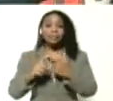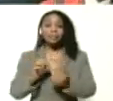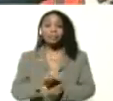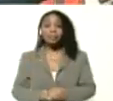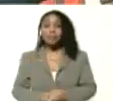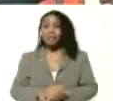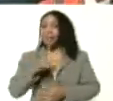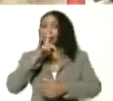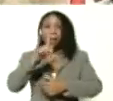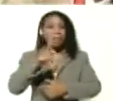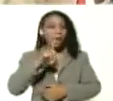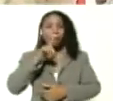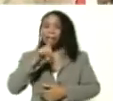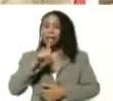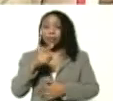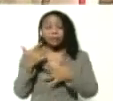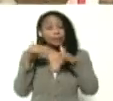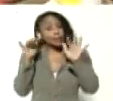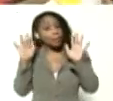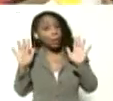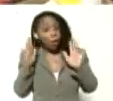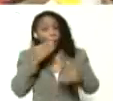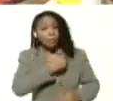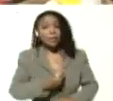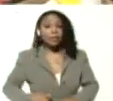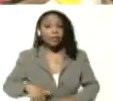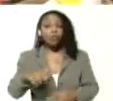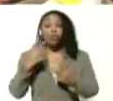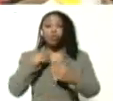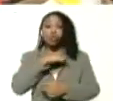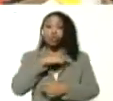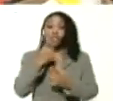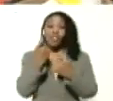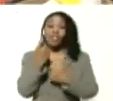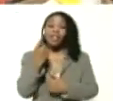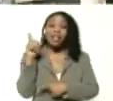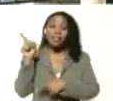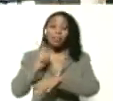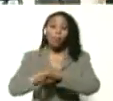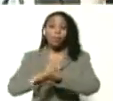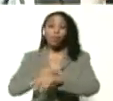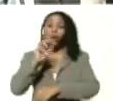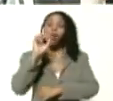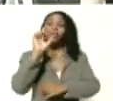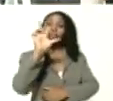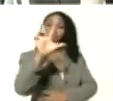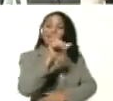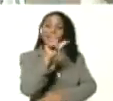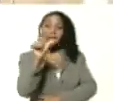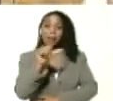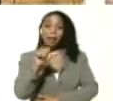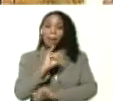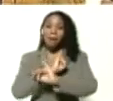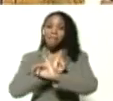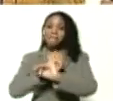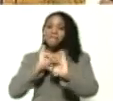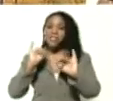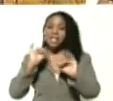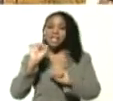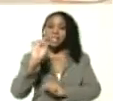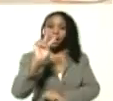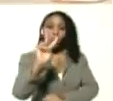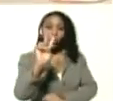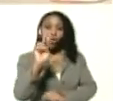la maldad. De la maldad. Sin embargo, presidente, fíjense, nosotros nos faltaban en ese momento tres semanas para culminar el segundo